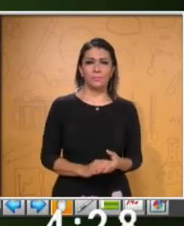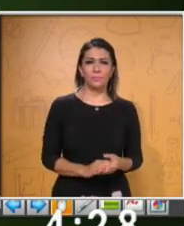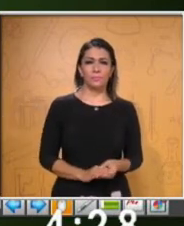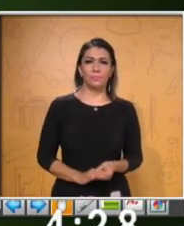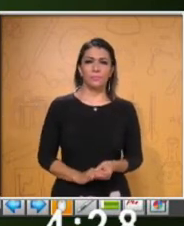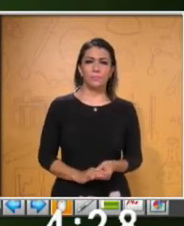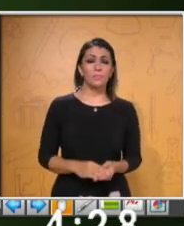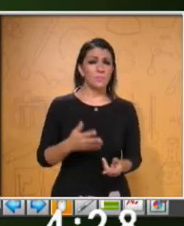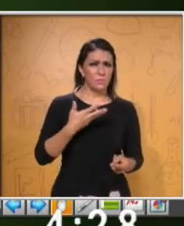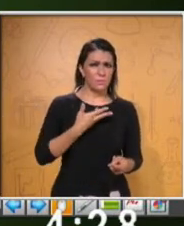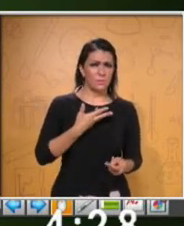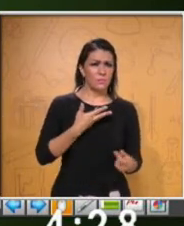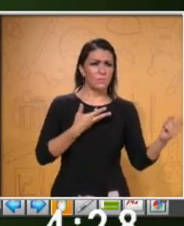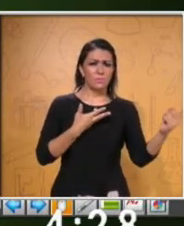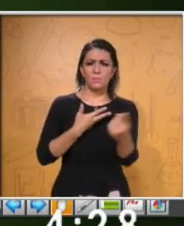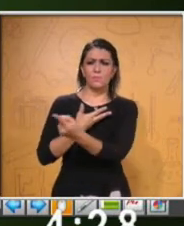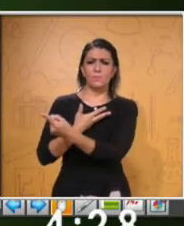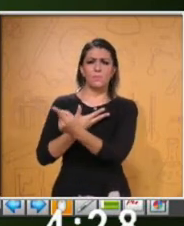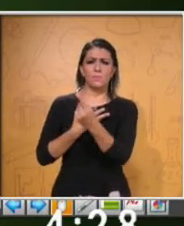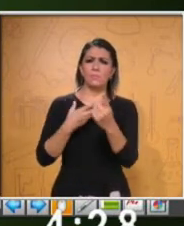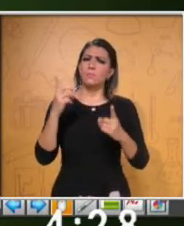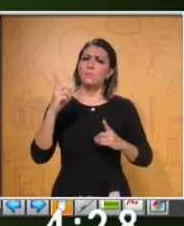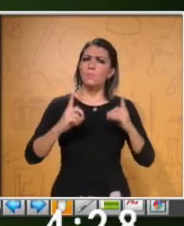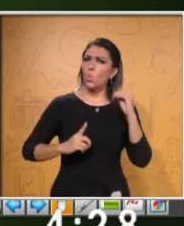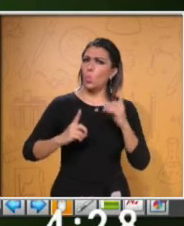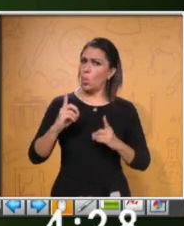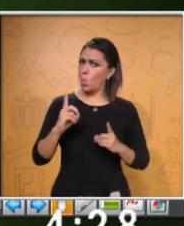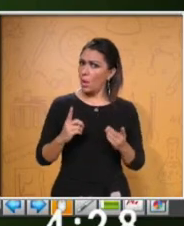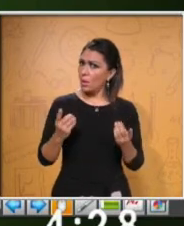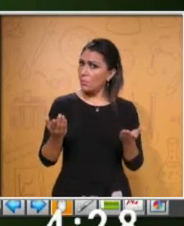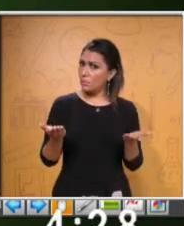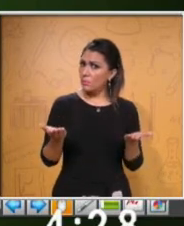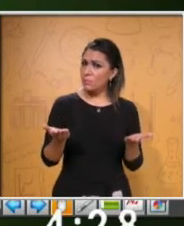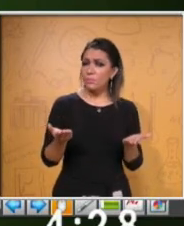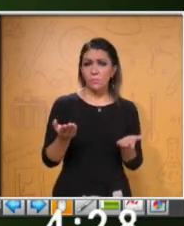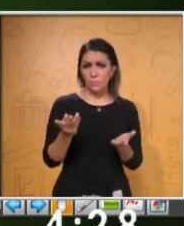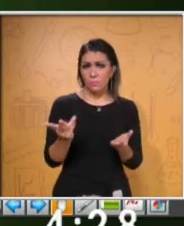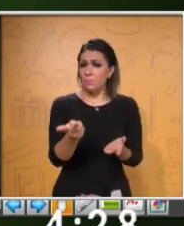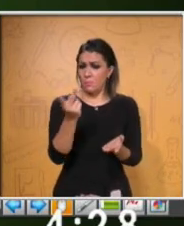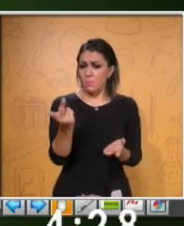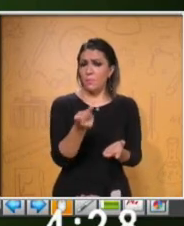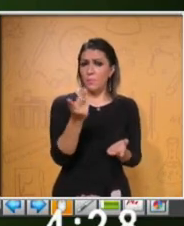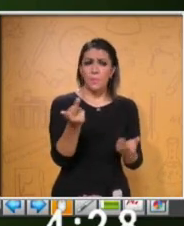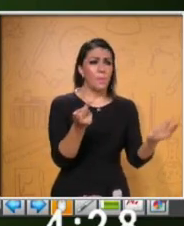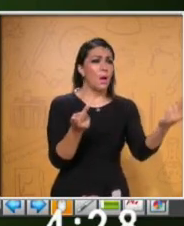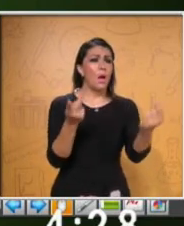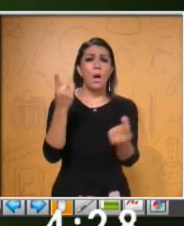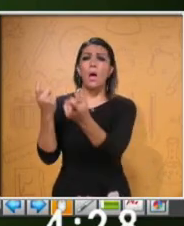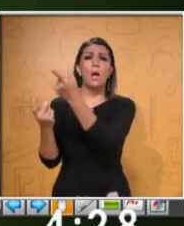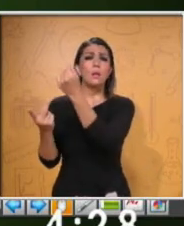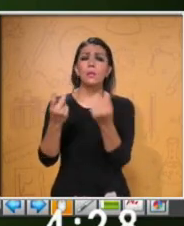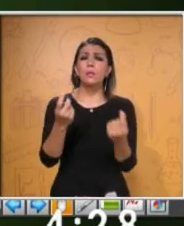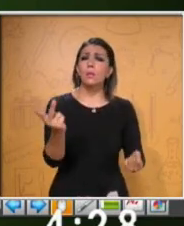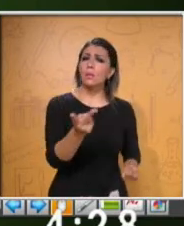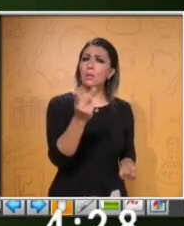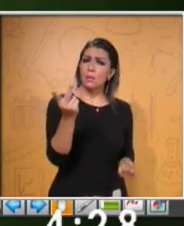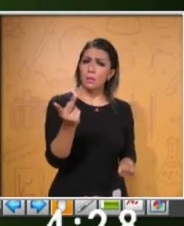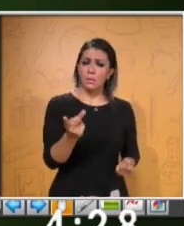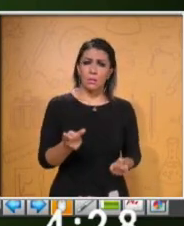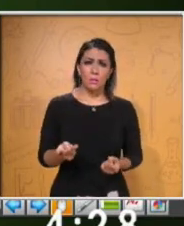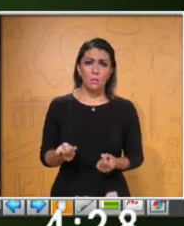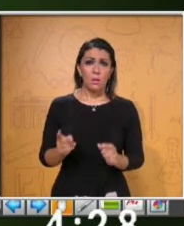¿Tienes alguna duda? ¿Tienen alguna duda? ¿Alguna pregunta? ¿Está claro?